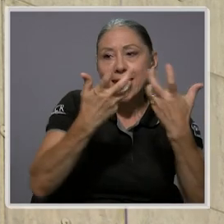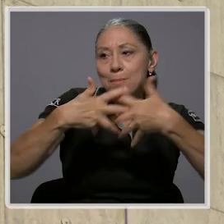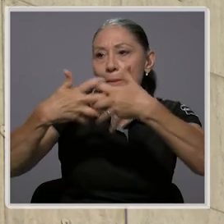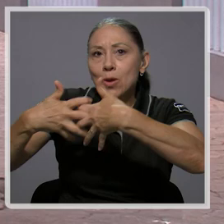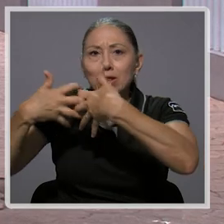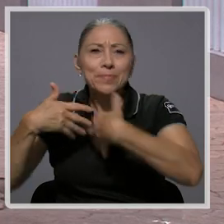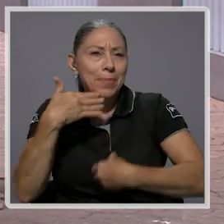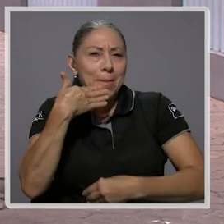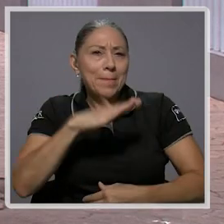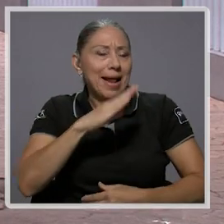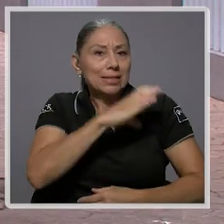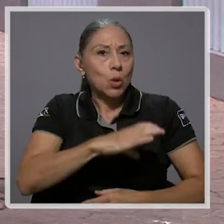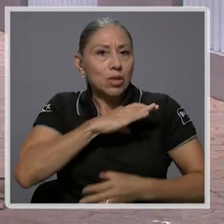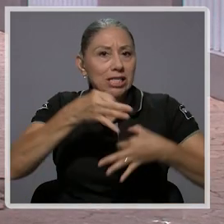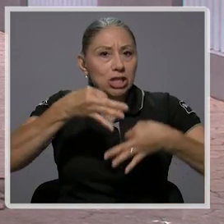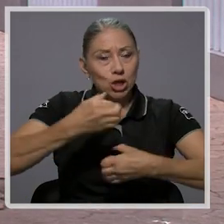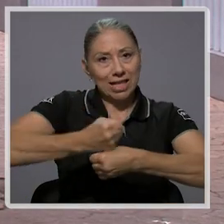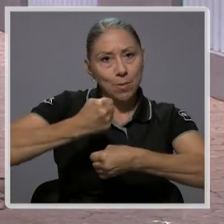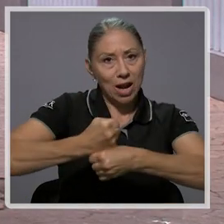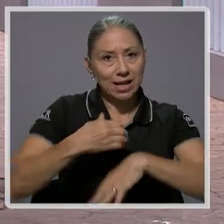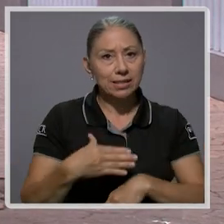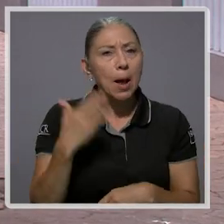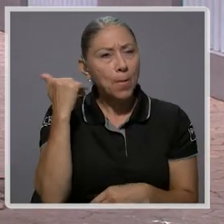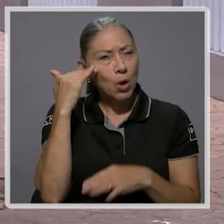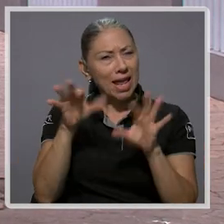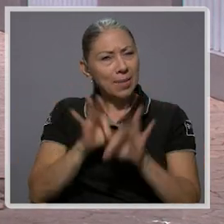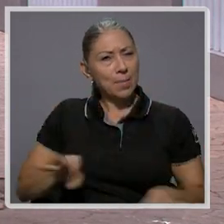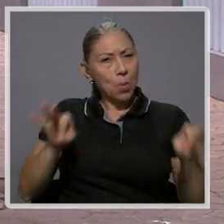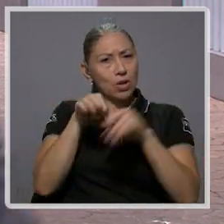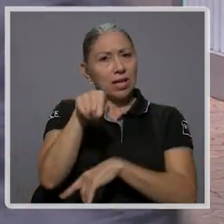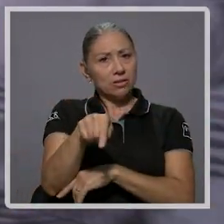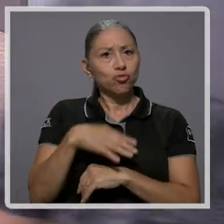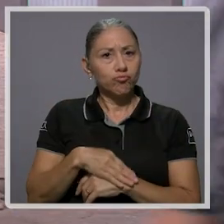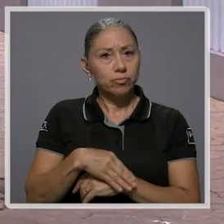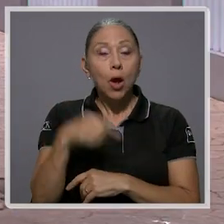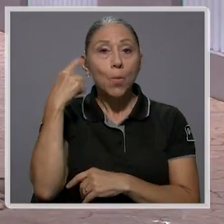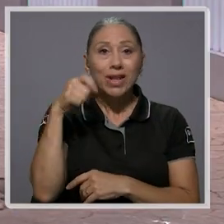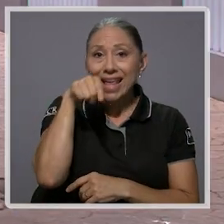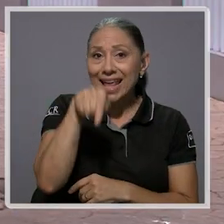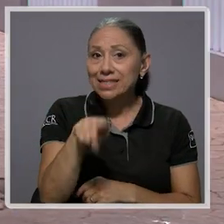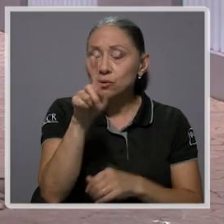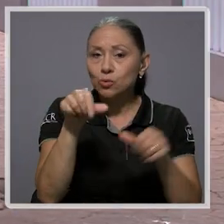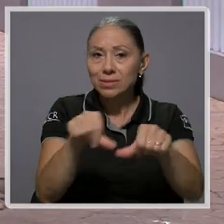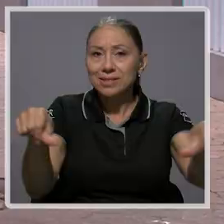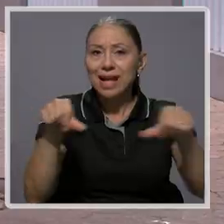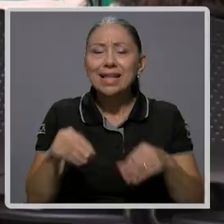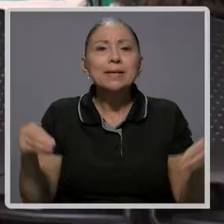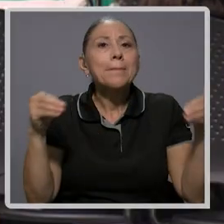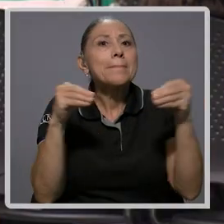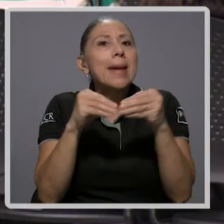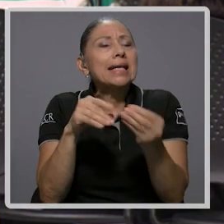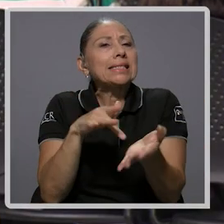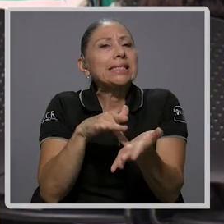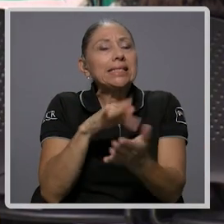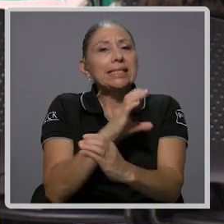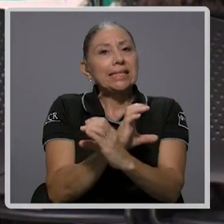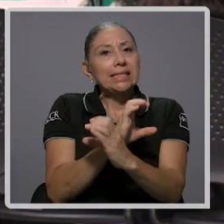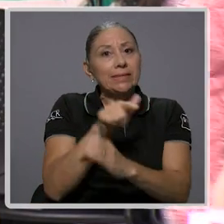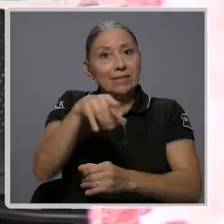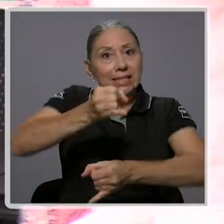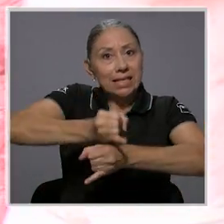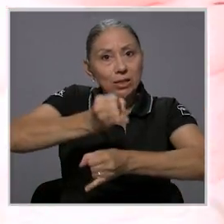equipamiento y pésimas condiciones laborales. ¿Por qué importa? Se trata de una de las áreas más